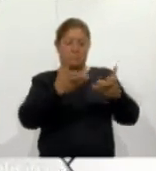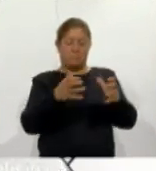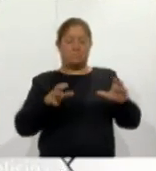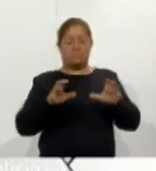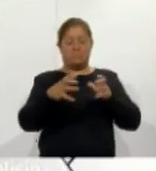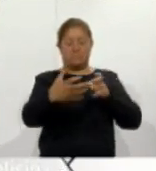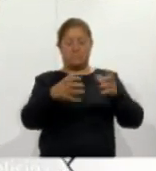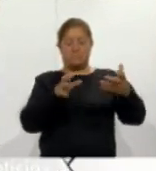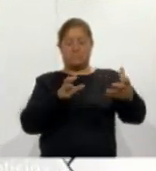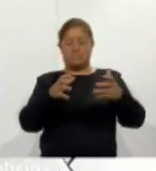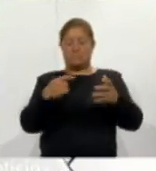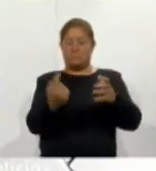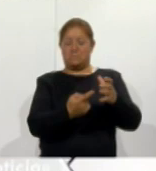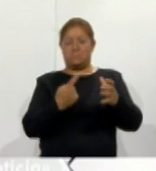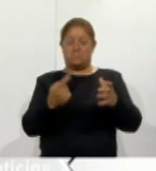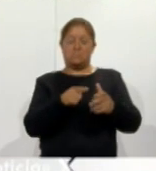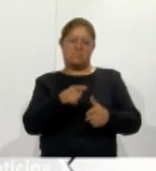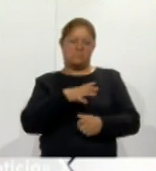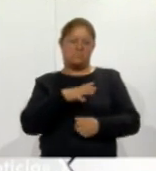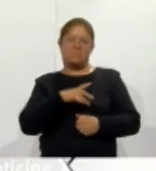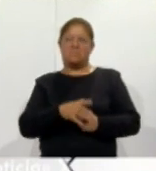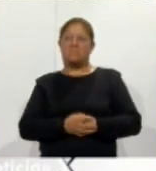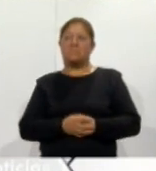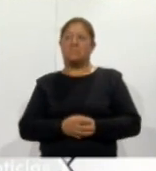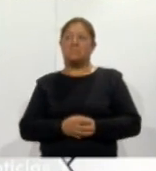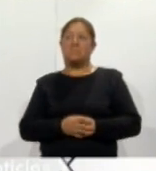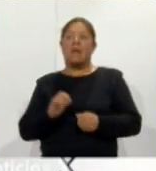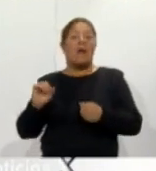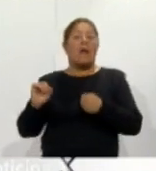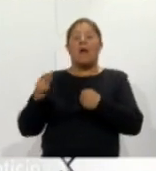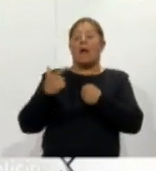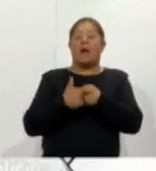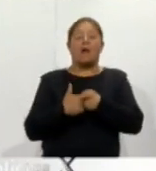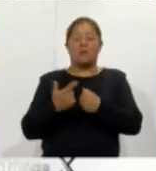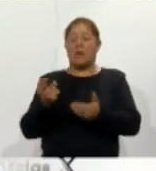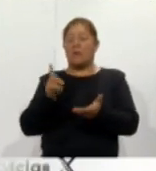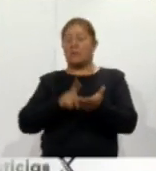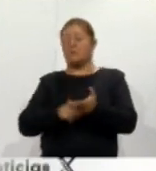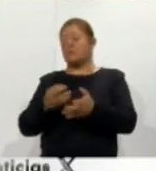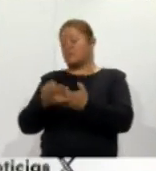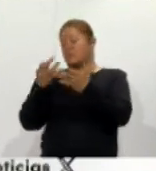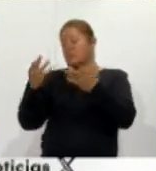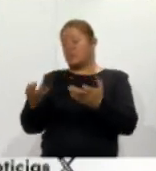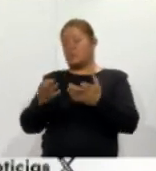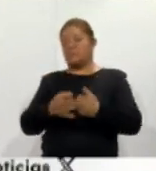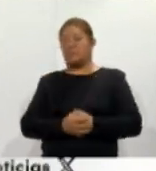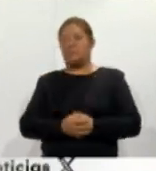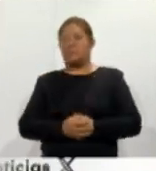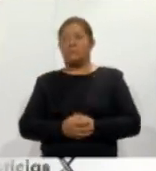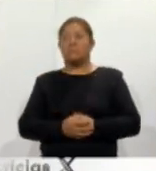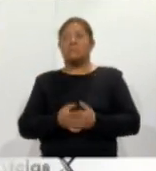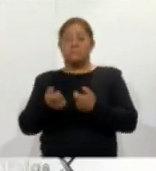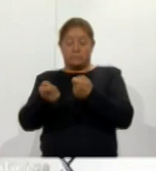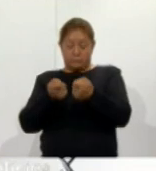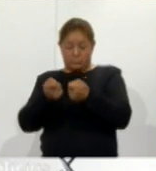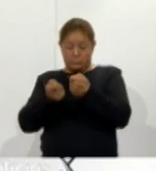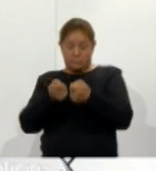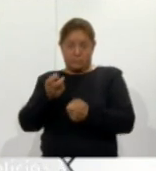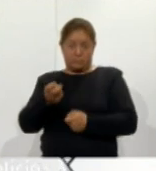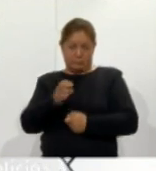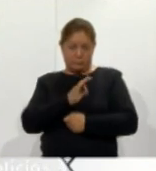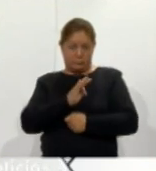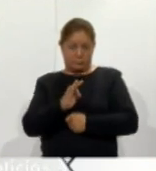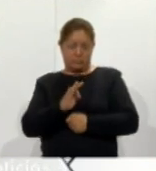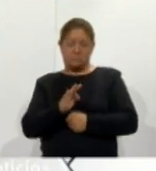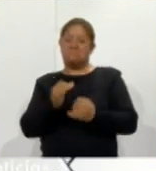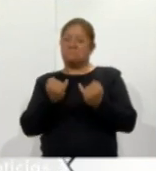mineral algo que viene de la tierra y el poderlo dominar yo creo que también es